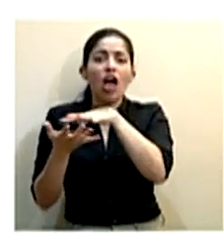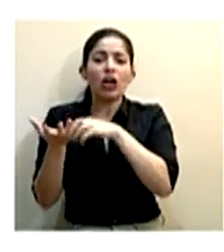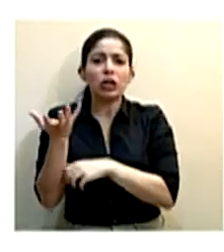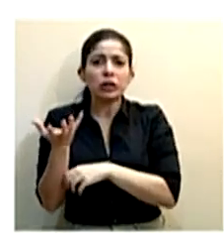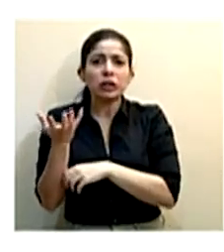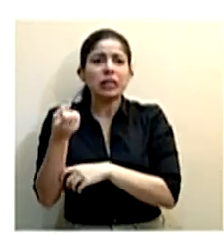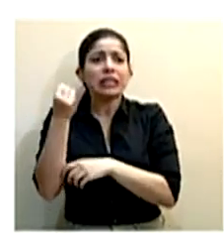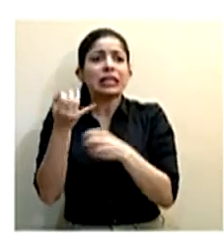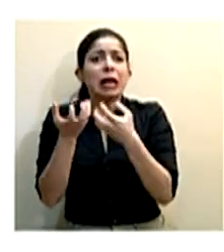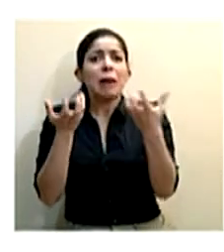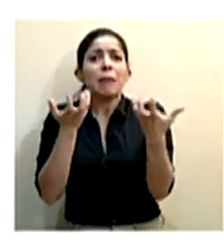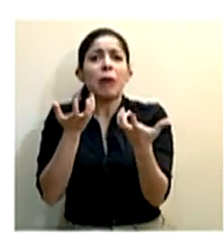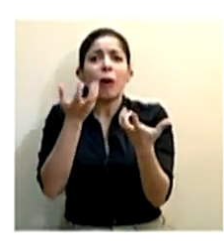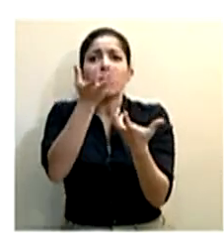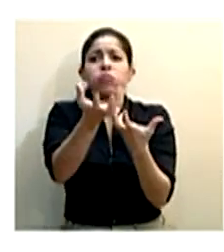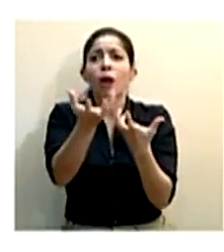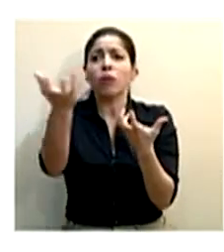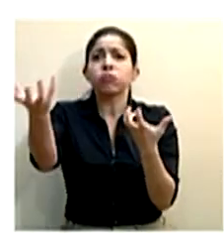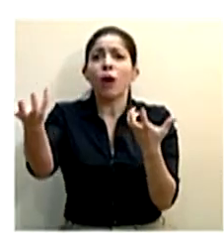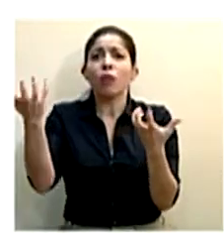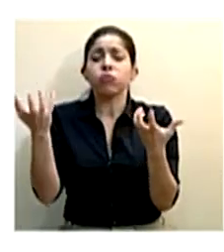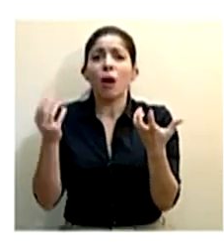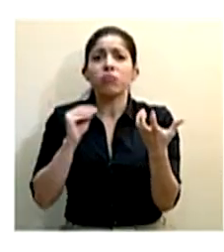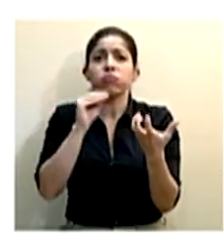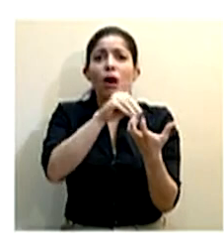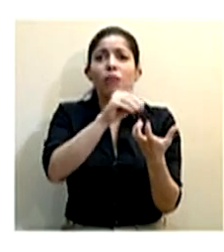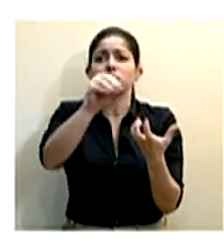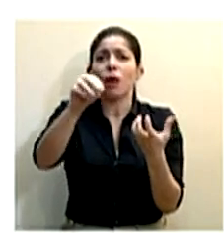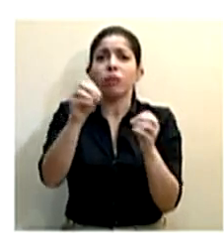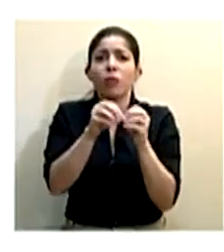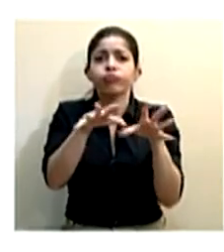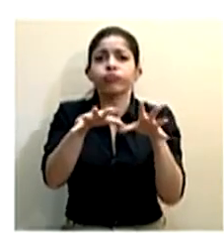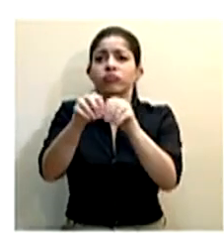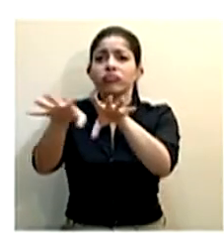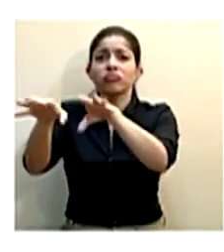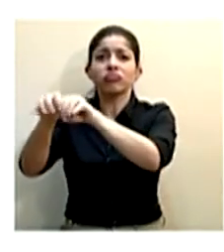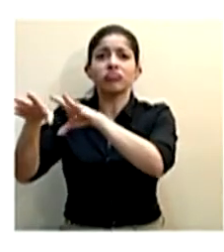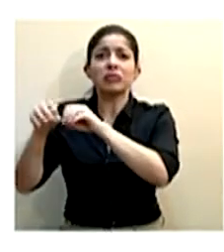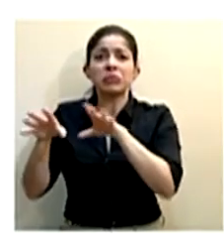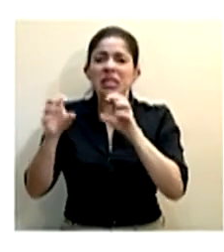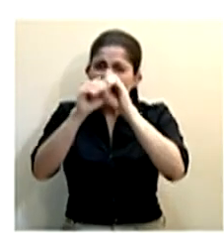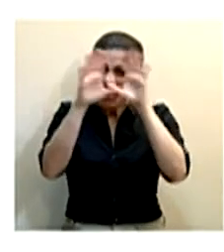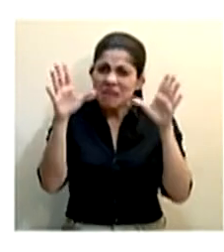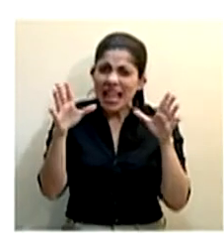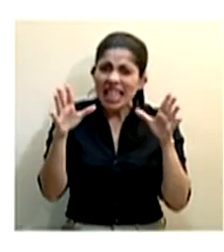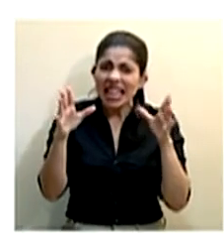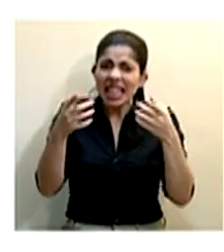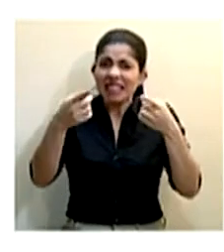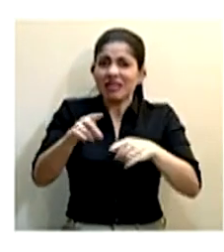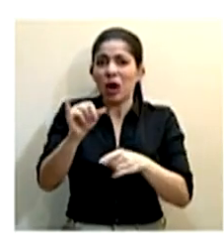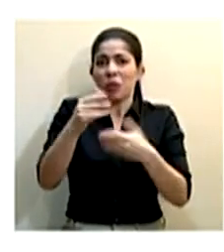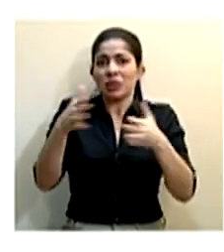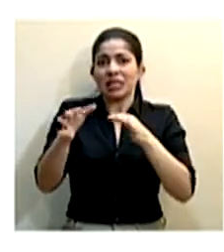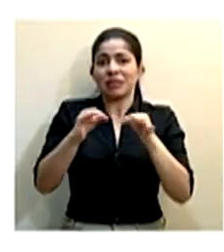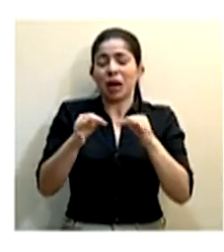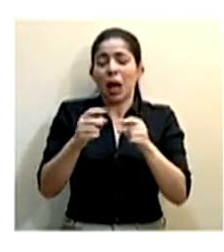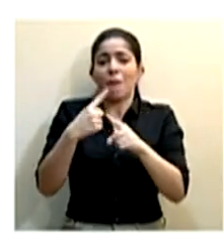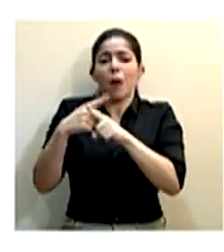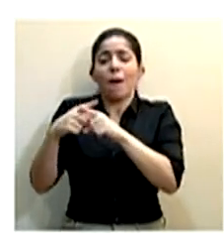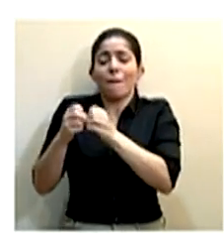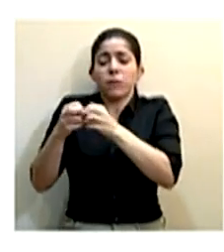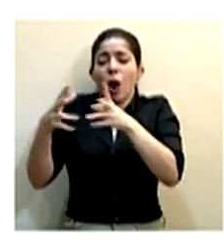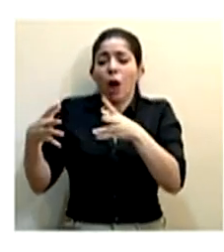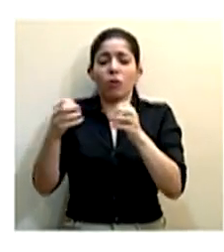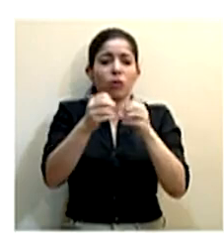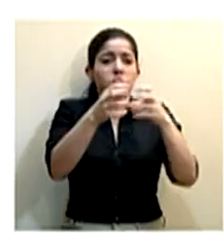esto empieza a ocurrir entre diferentes burbujas sociales, lo que tendríamos es un escenario como el que ya explicamos, multiplicación